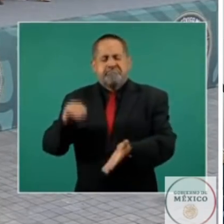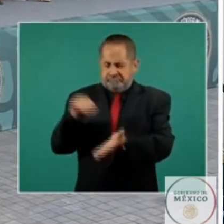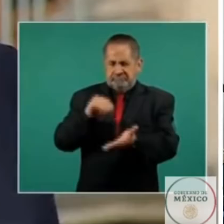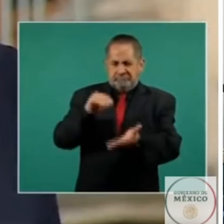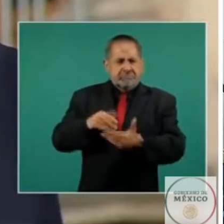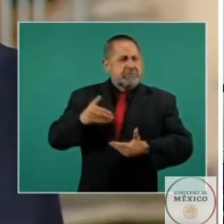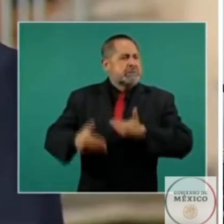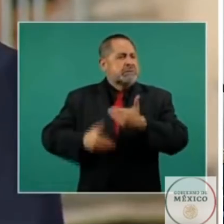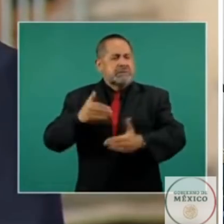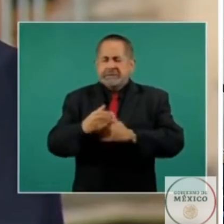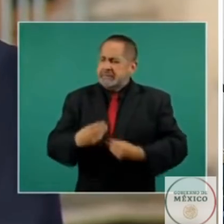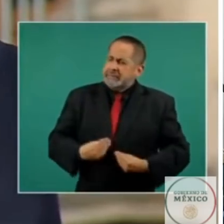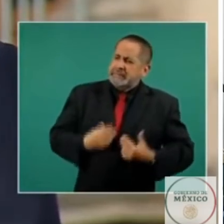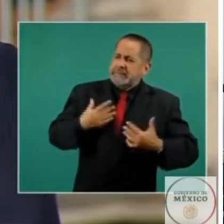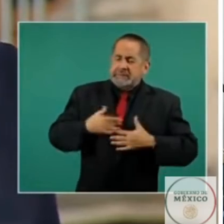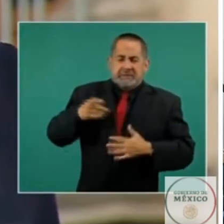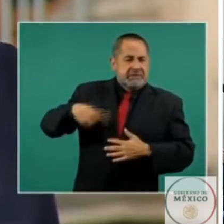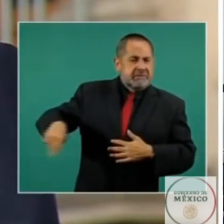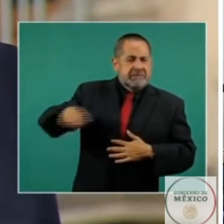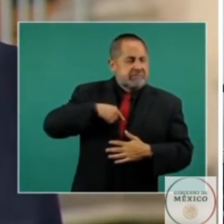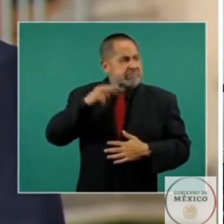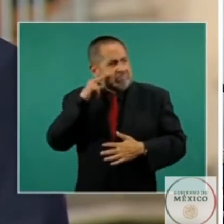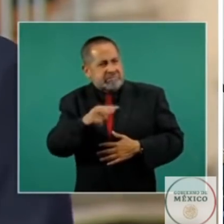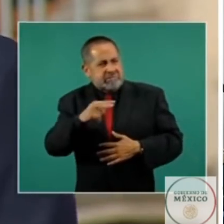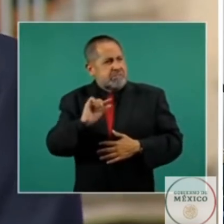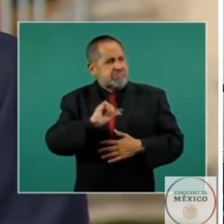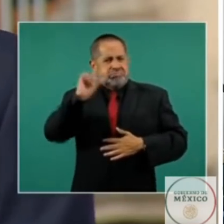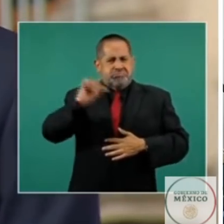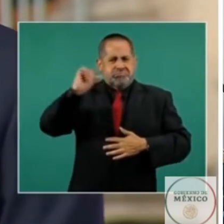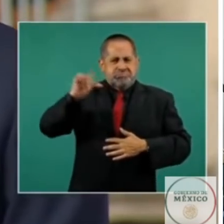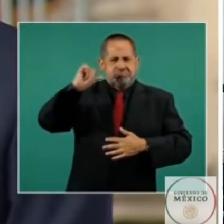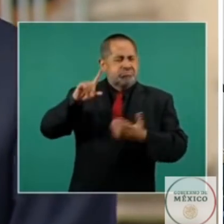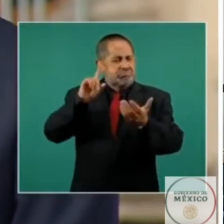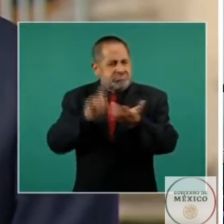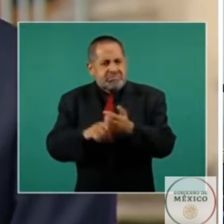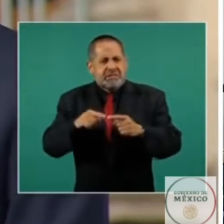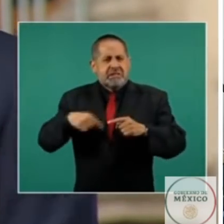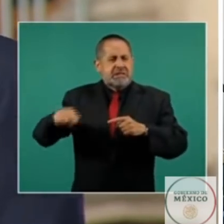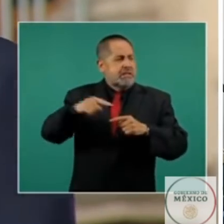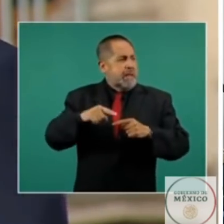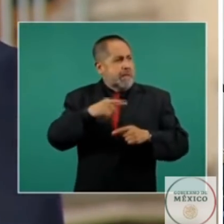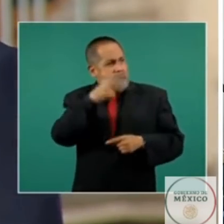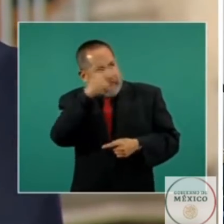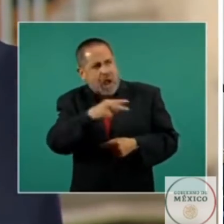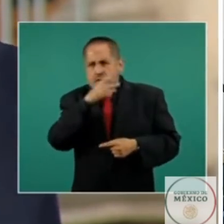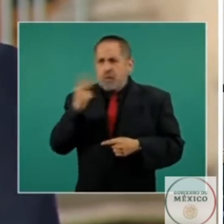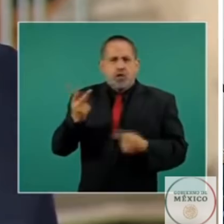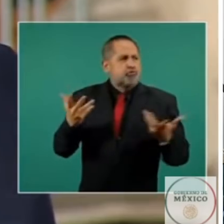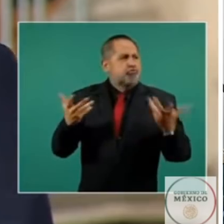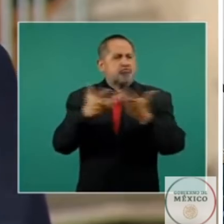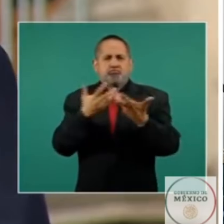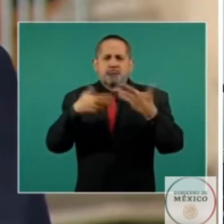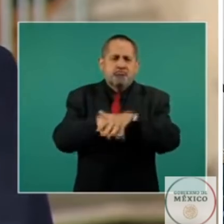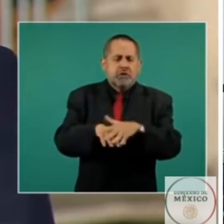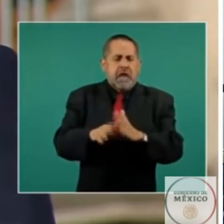el patrimonio común levantado por una infinita lista de prestigiosos intelectuales y artistas de ambas naciones nos unen